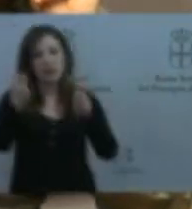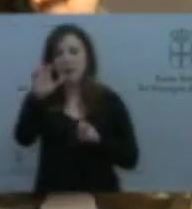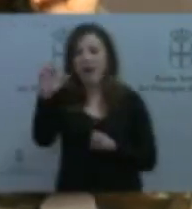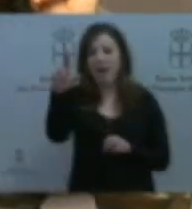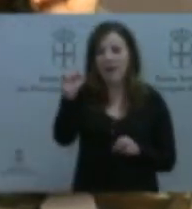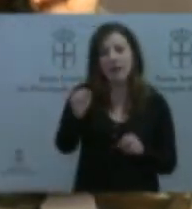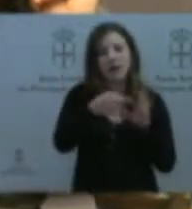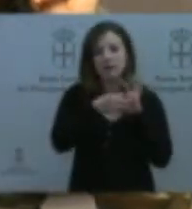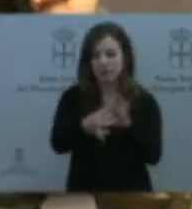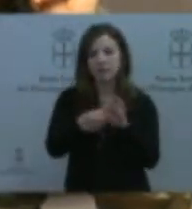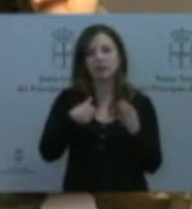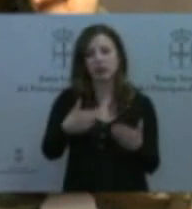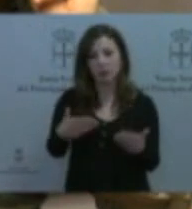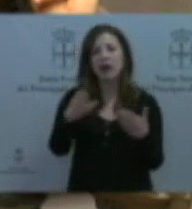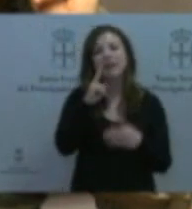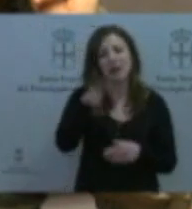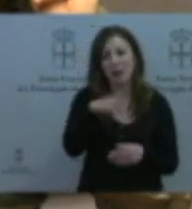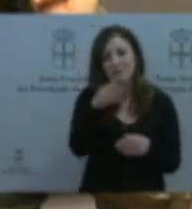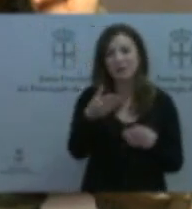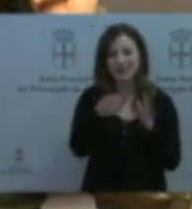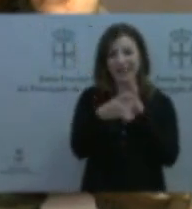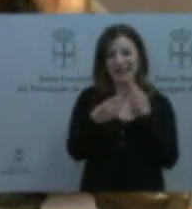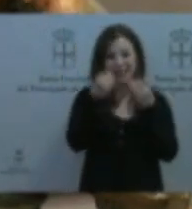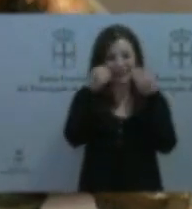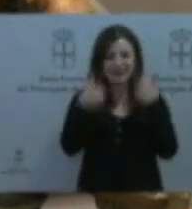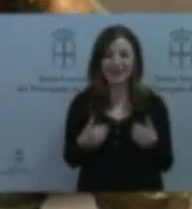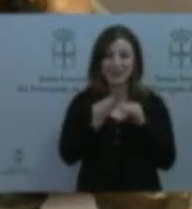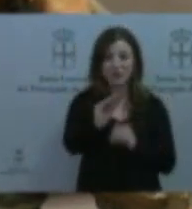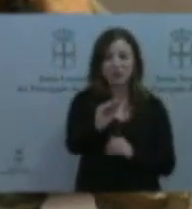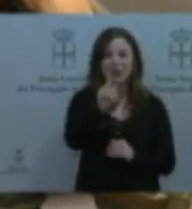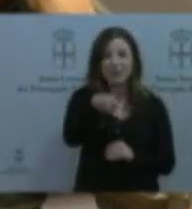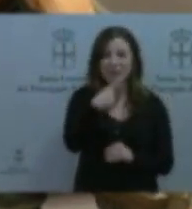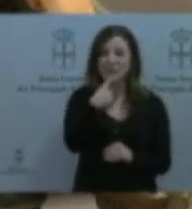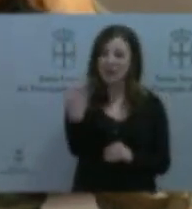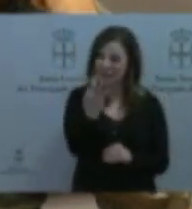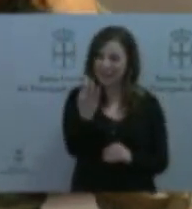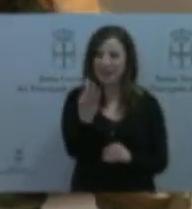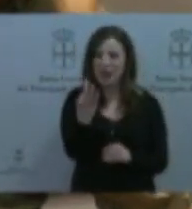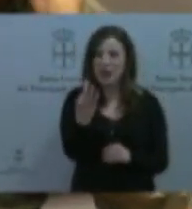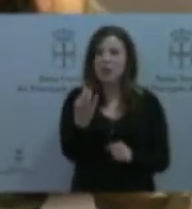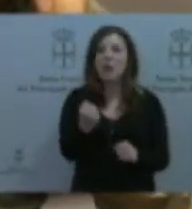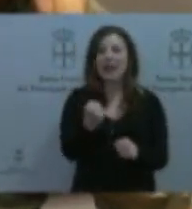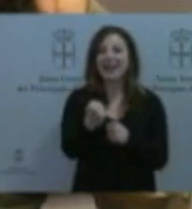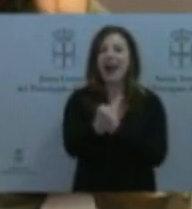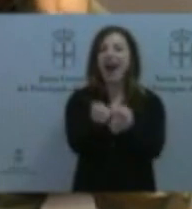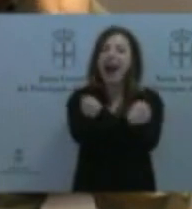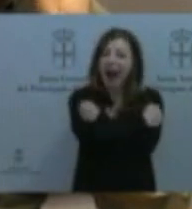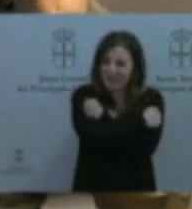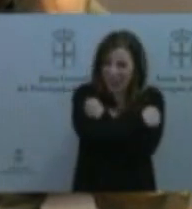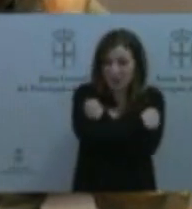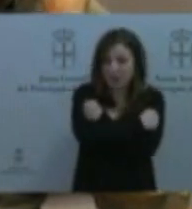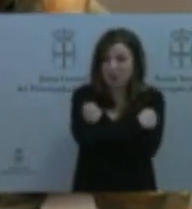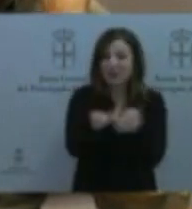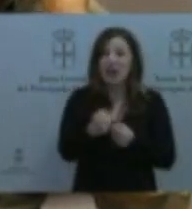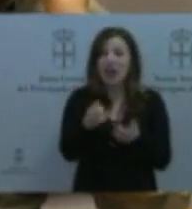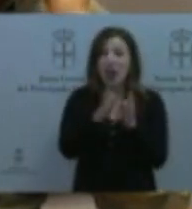y decirle que todos los abrazos que me regaló en un libro desde luego no tienen recompensa, que